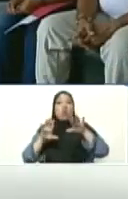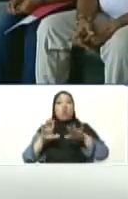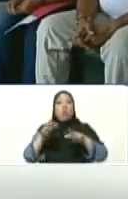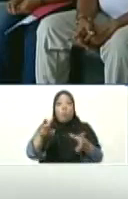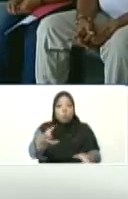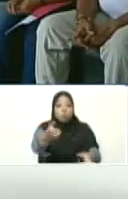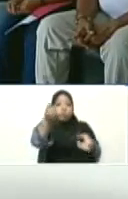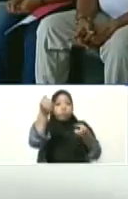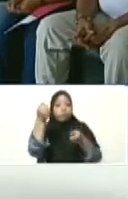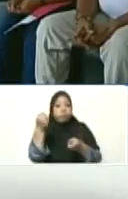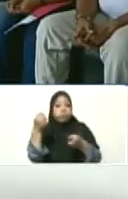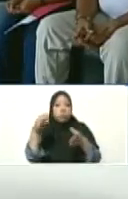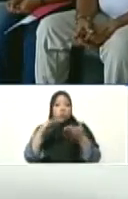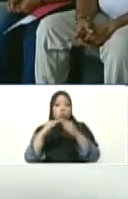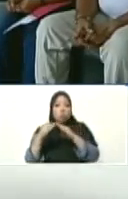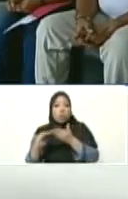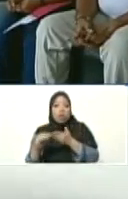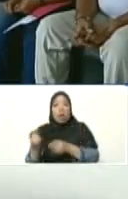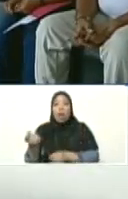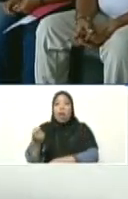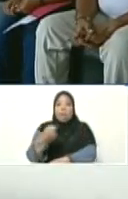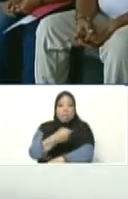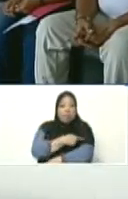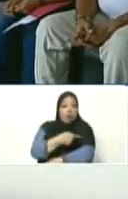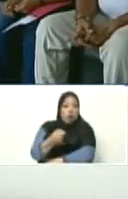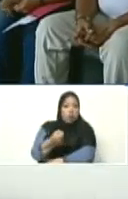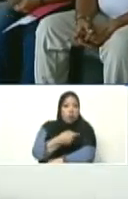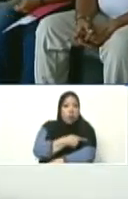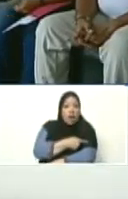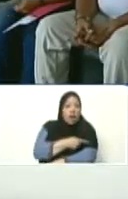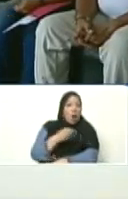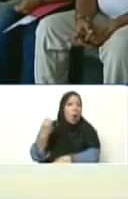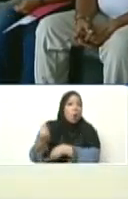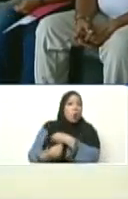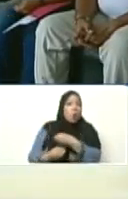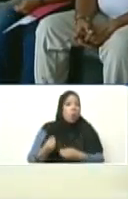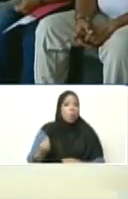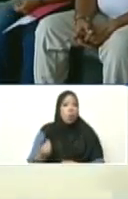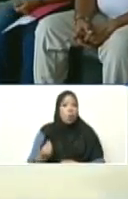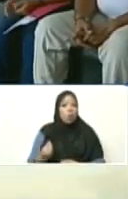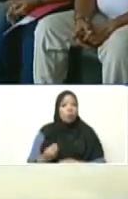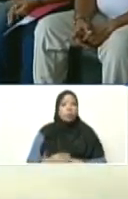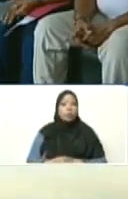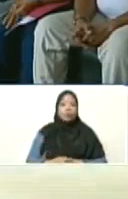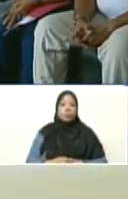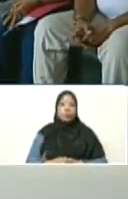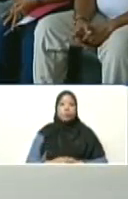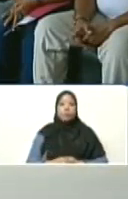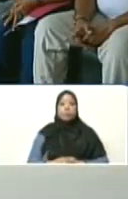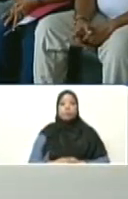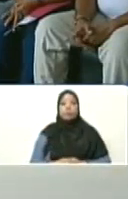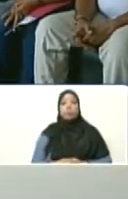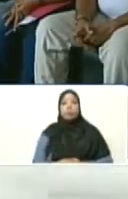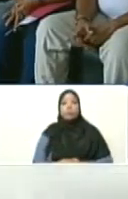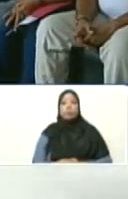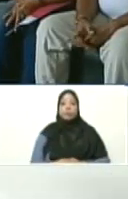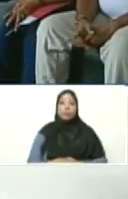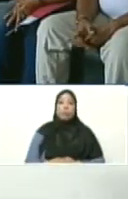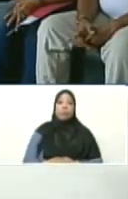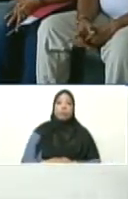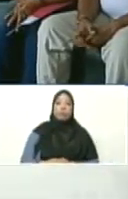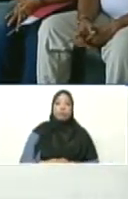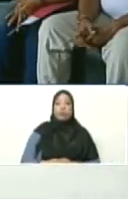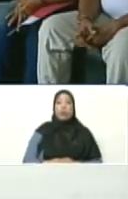vacunación? Etcétera. que le preguntes, pues. Y Elianni y a las miles de